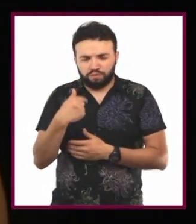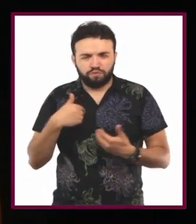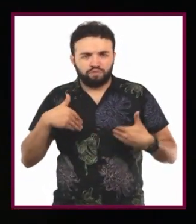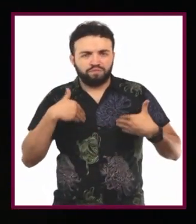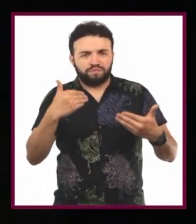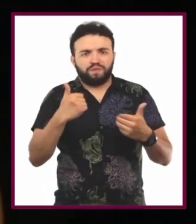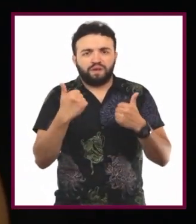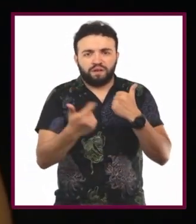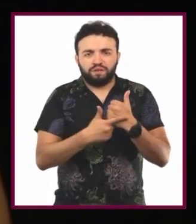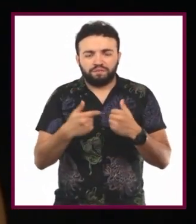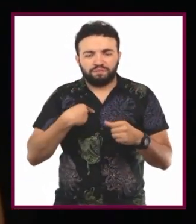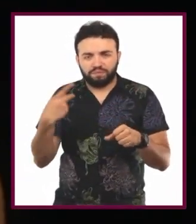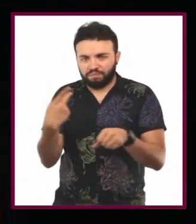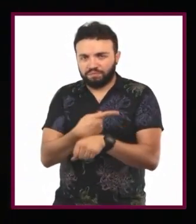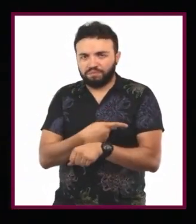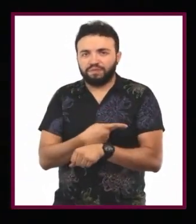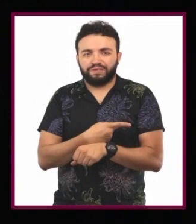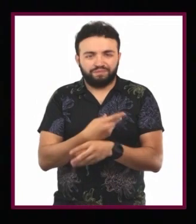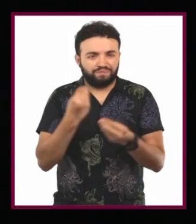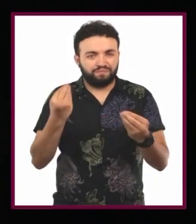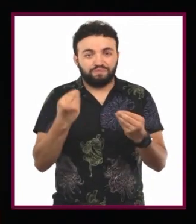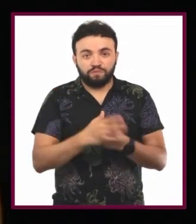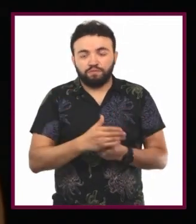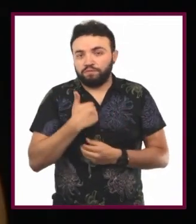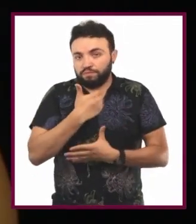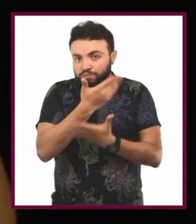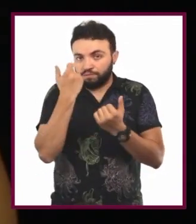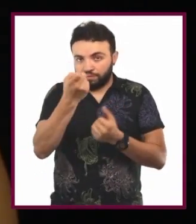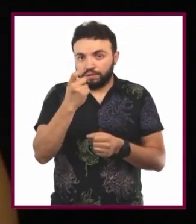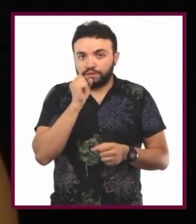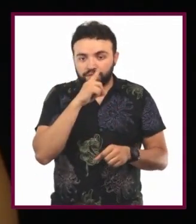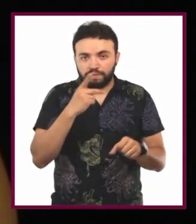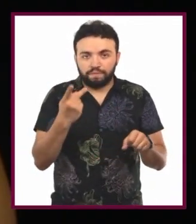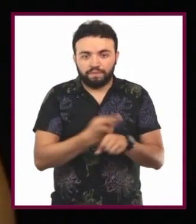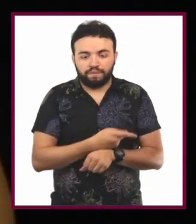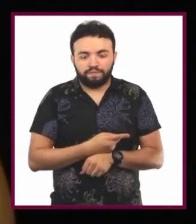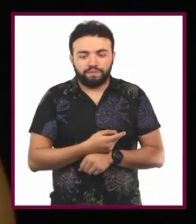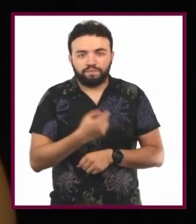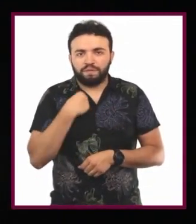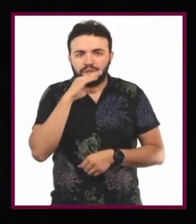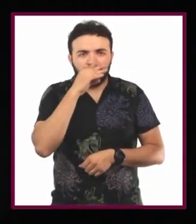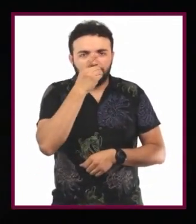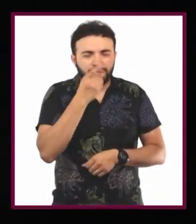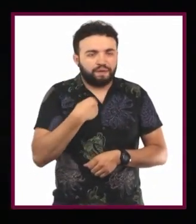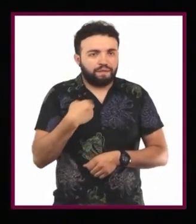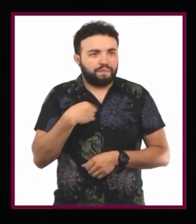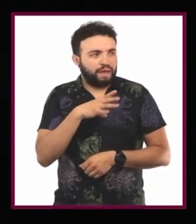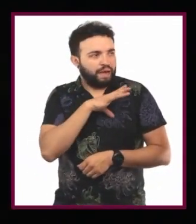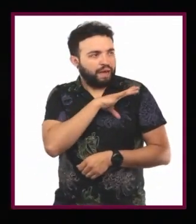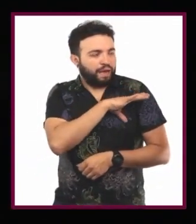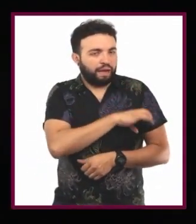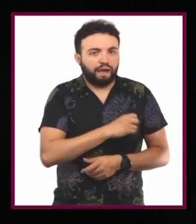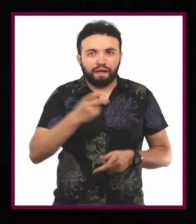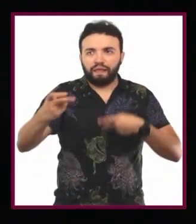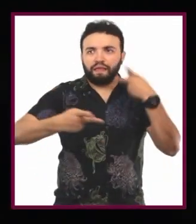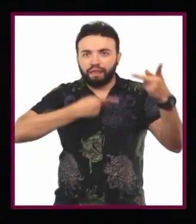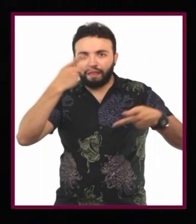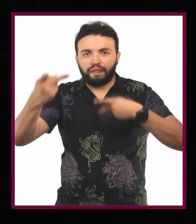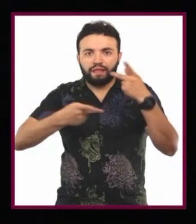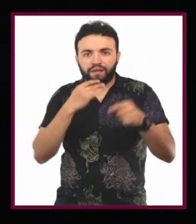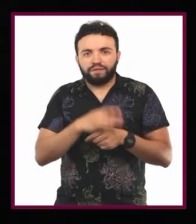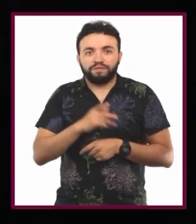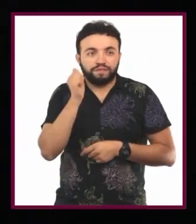voy a confesar algo que me pasa muy seguido. No sé si a ustedes también les pasa. Mi mamá dice que me encanta alegrar. ¡Ya no alegres, Dario! ¡Ya no